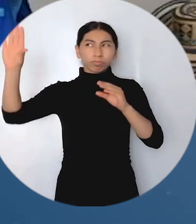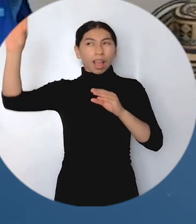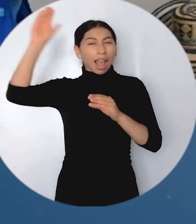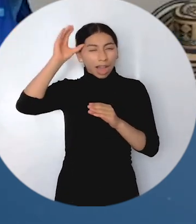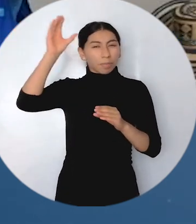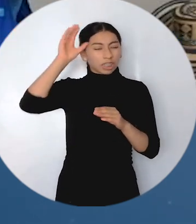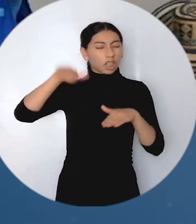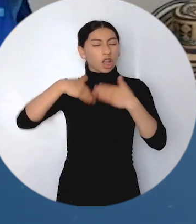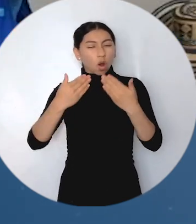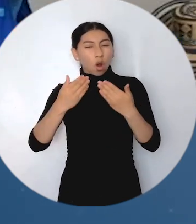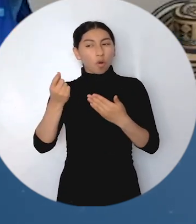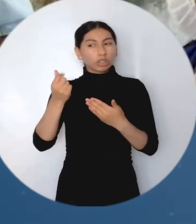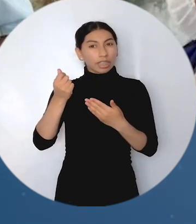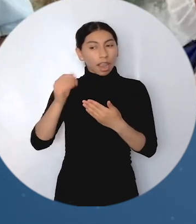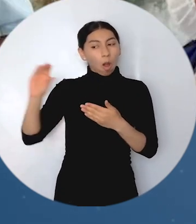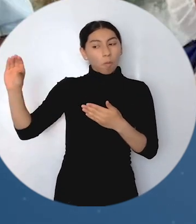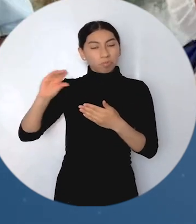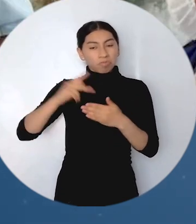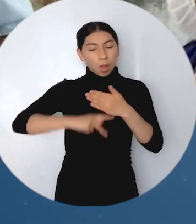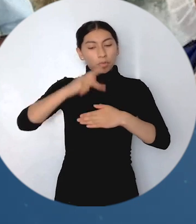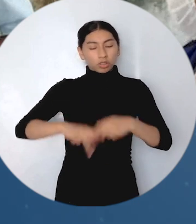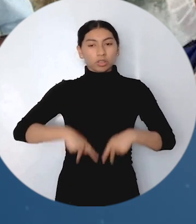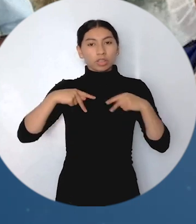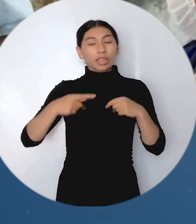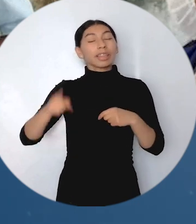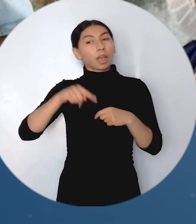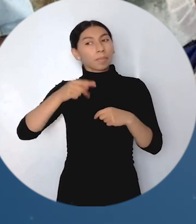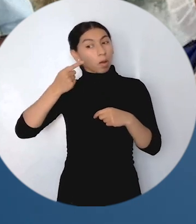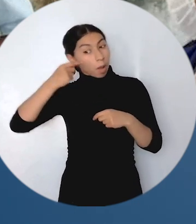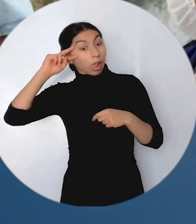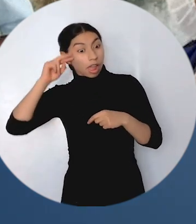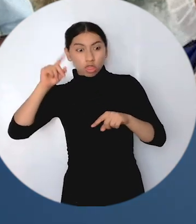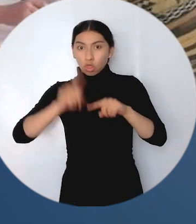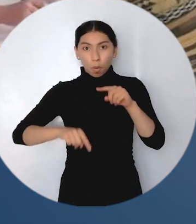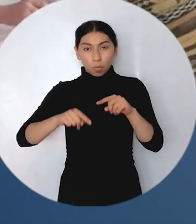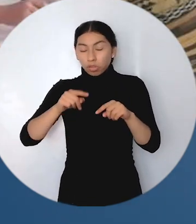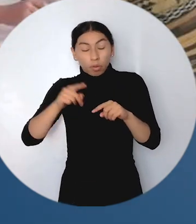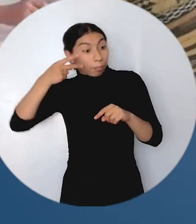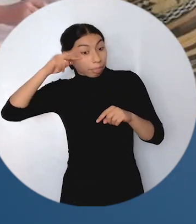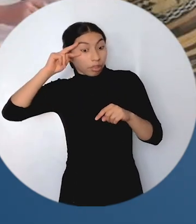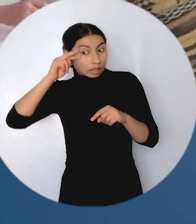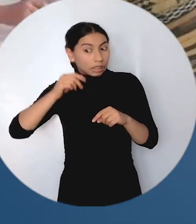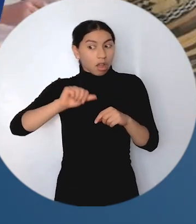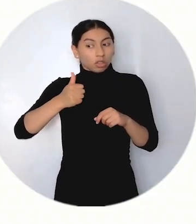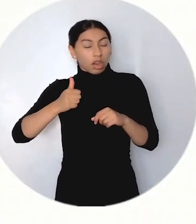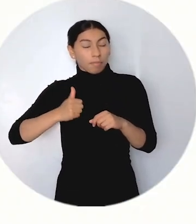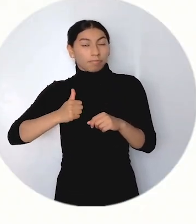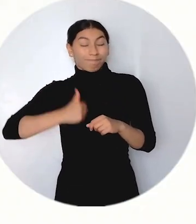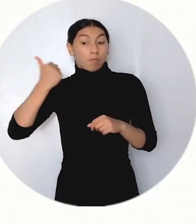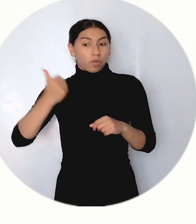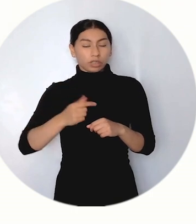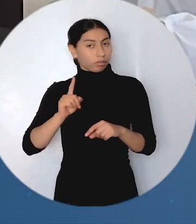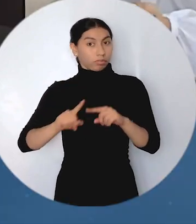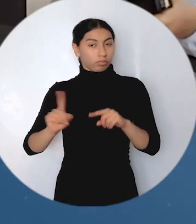orientación en inversión adecuada a los recursos y en la campaña que no le eche en cuento que busca que las víctimas no caigan en manos fraudulentas.